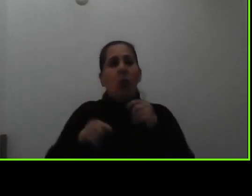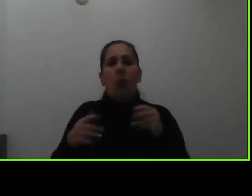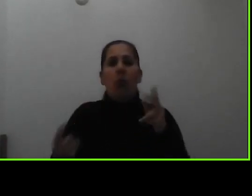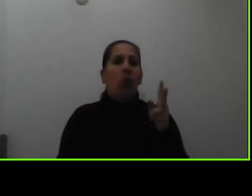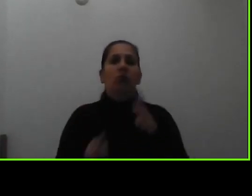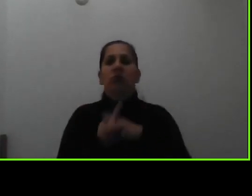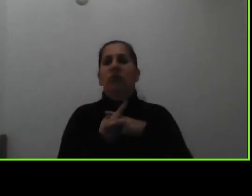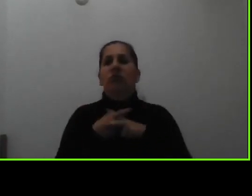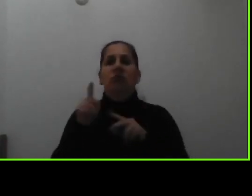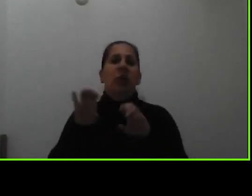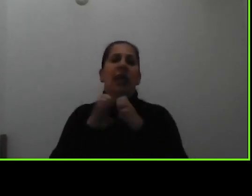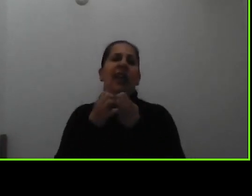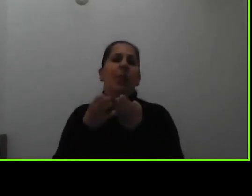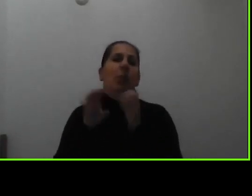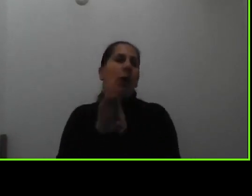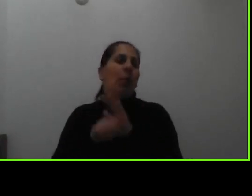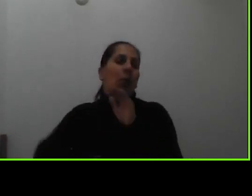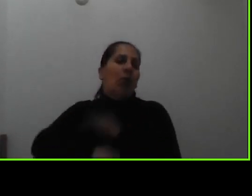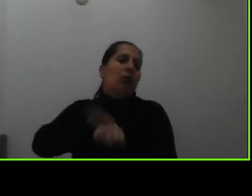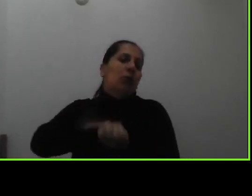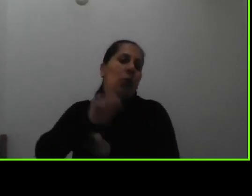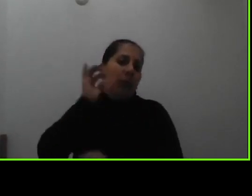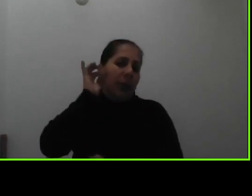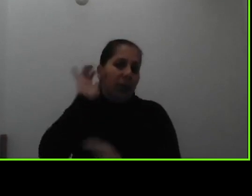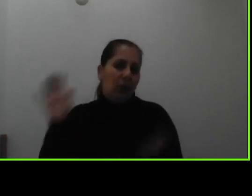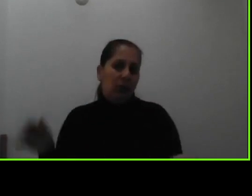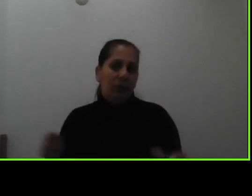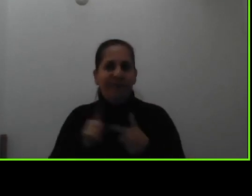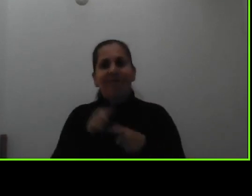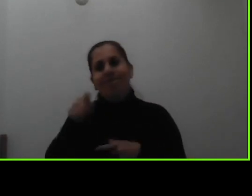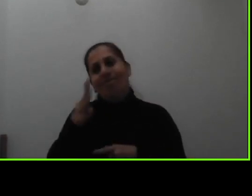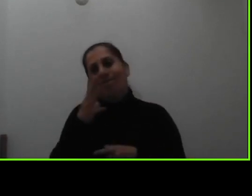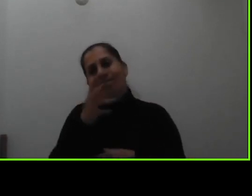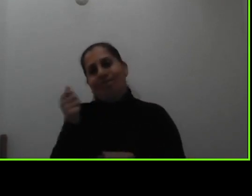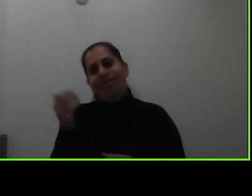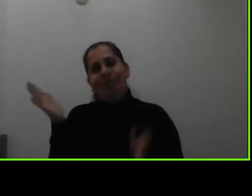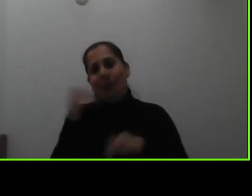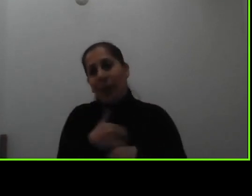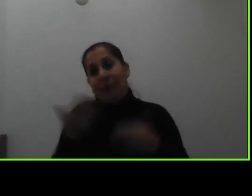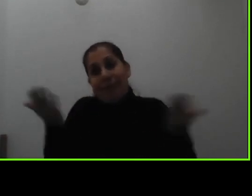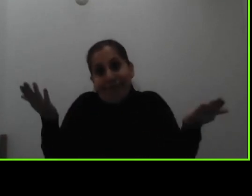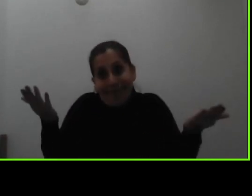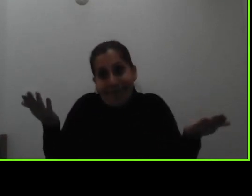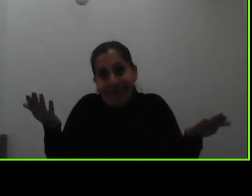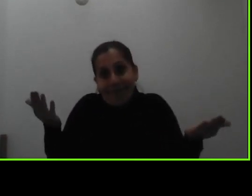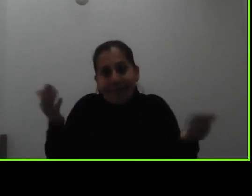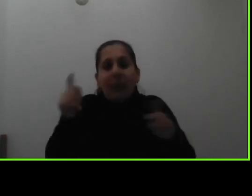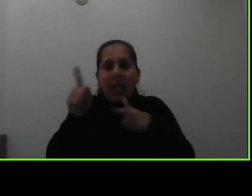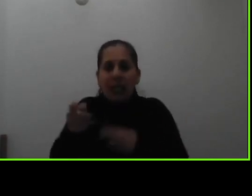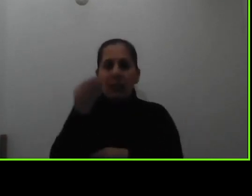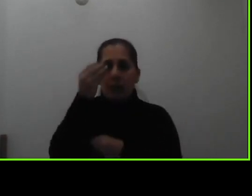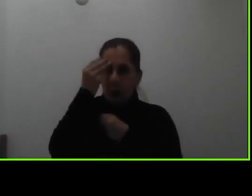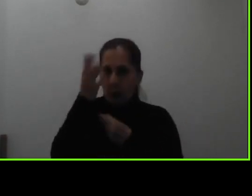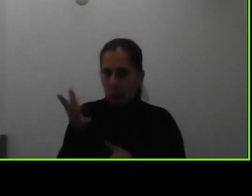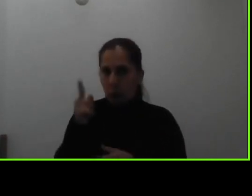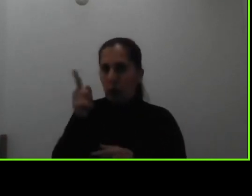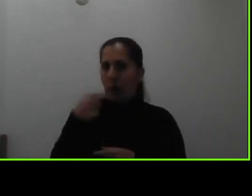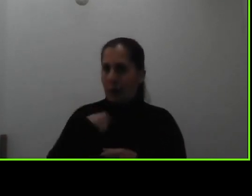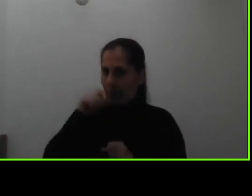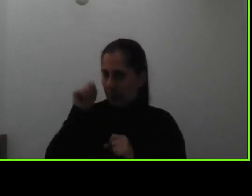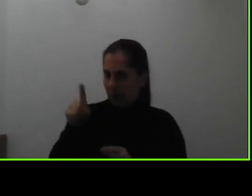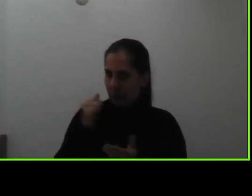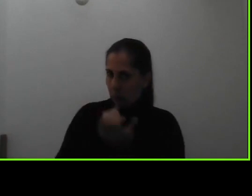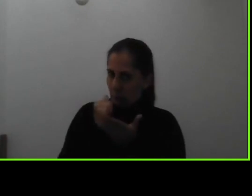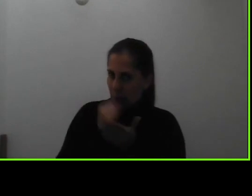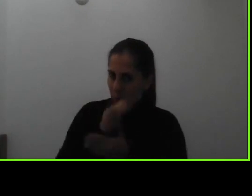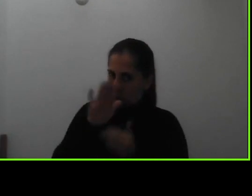de fútbol femenino entonces ese cuatrimestre no hay entonces esa información que ustedes tienen que consultar en